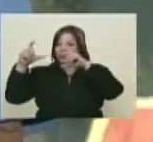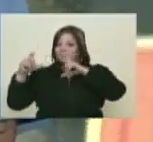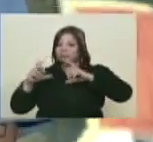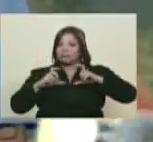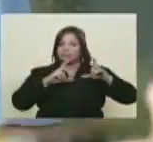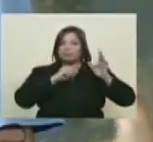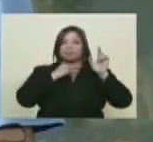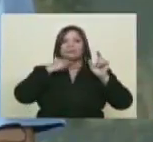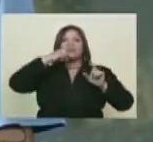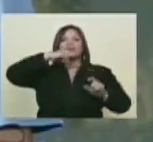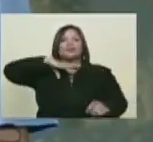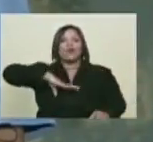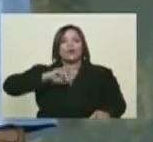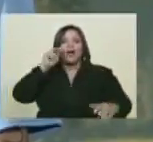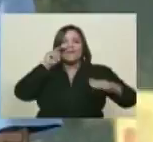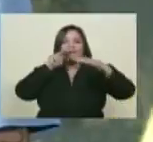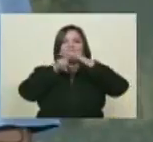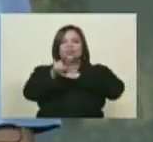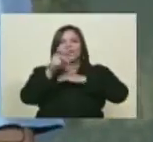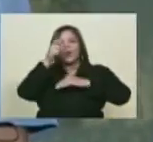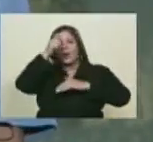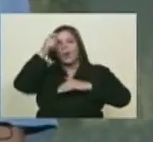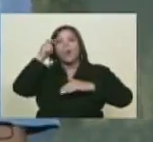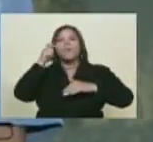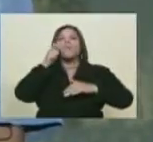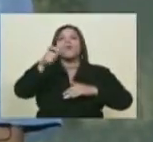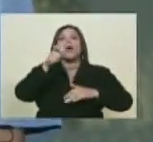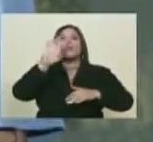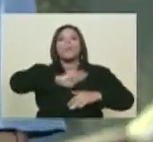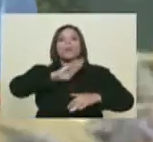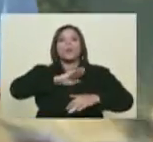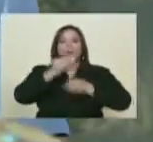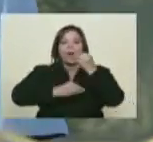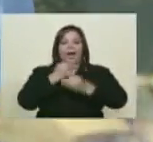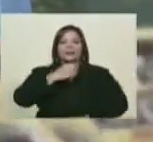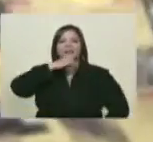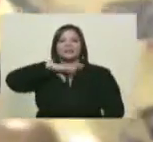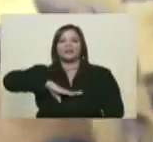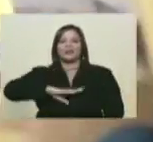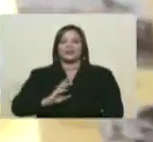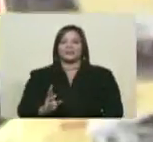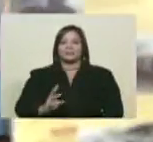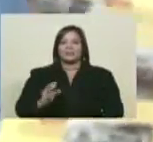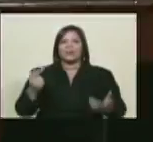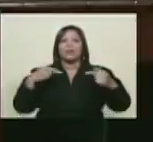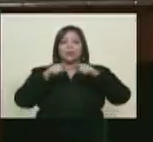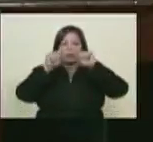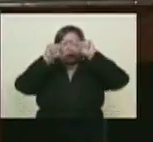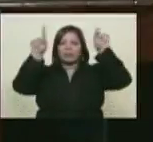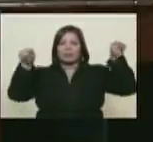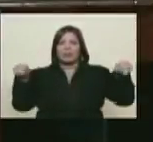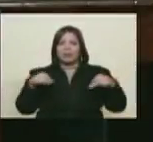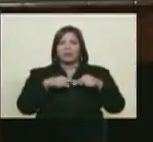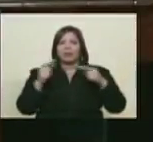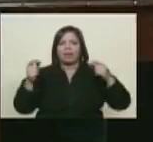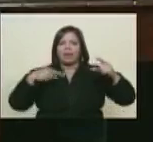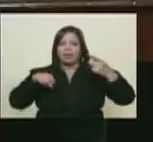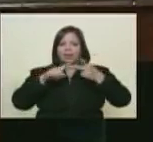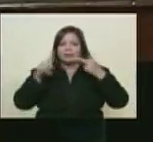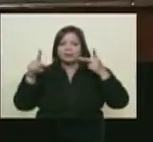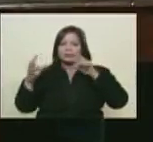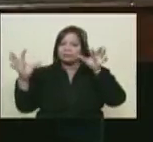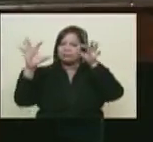dan cuenta entonces de esta visión del pueblo haciendo historia, básicamente. Ustedes incluyen aquí toda esta dinámica de